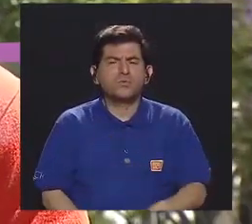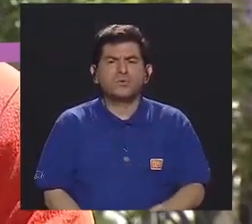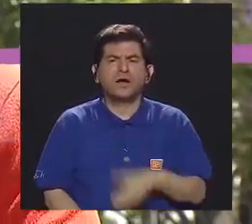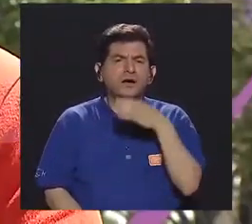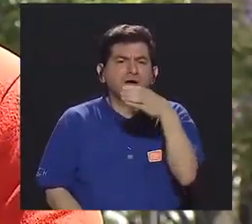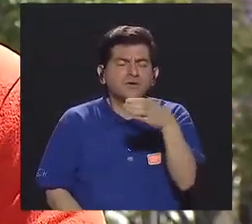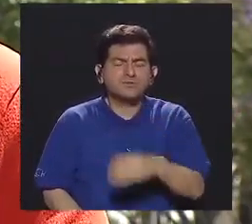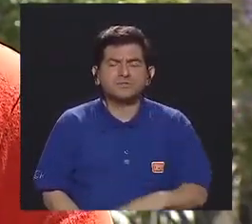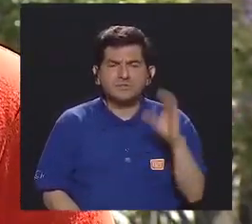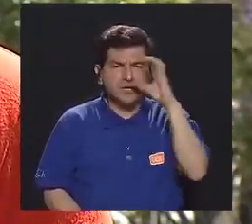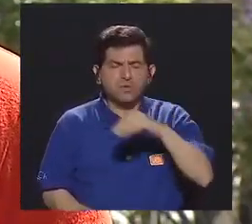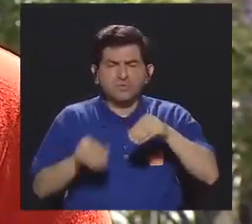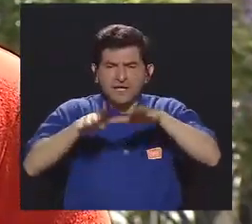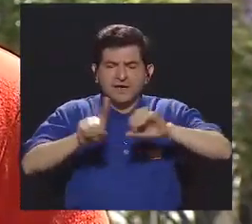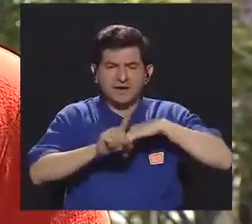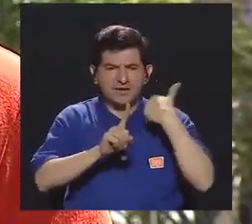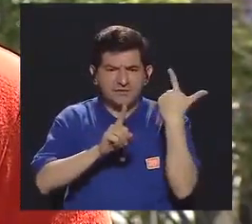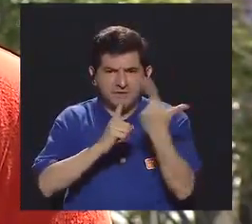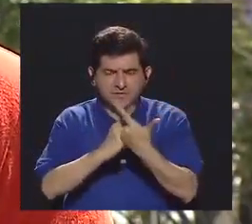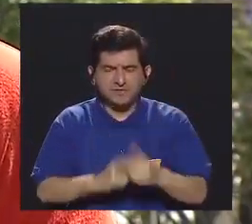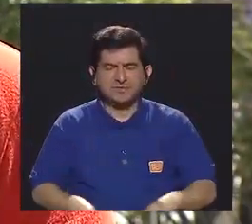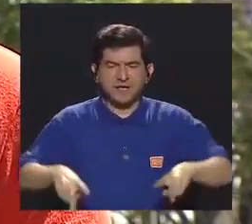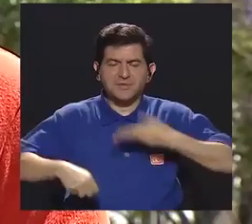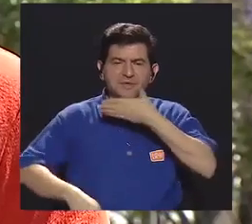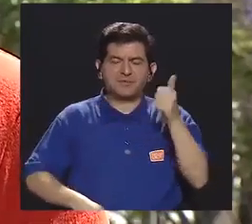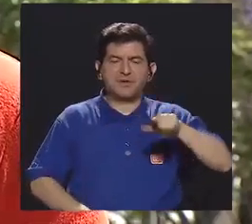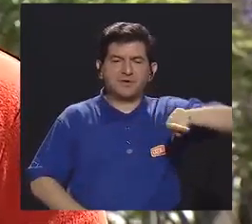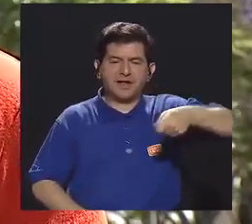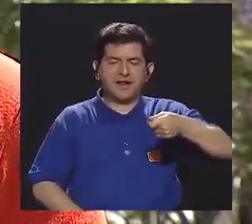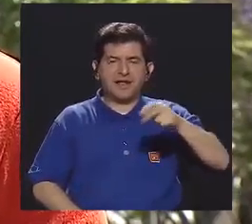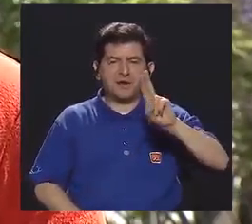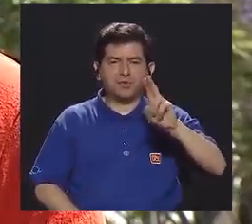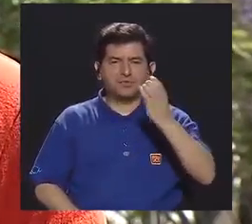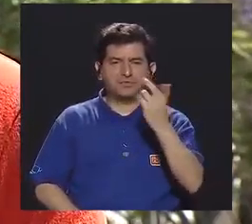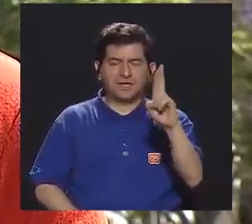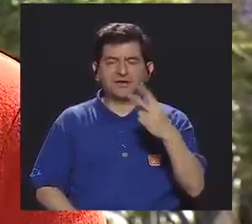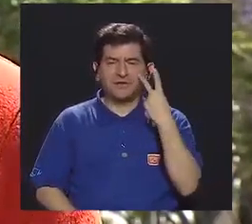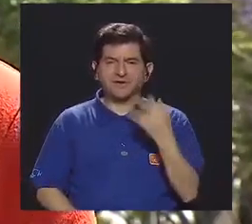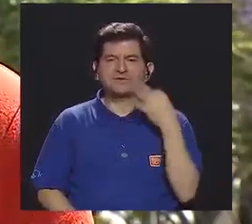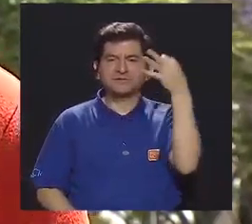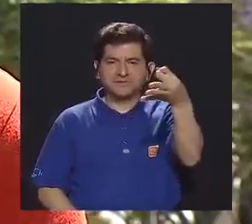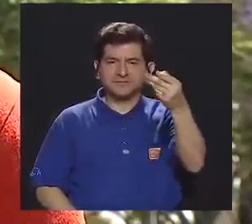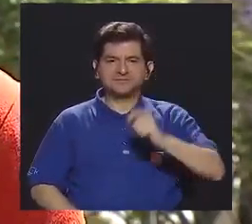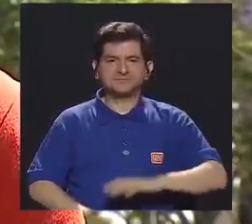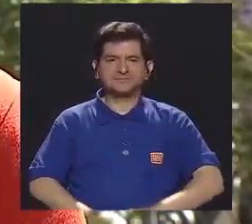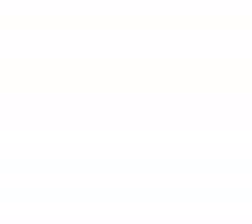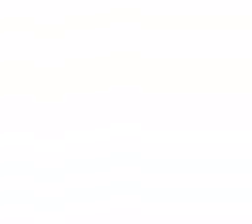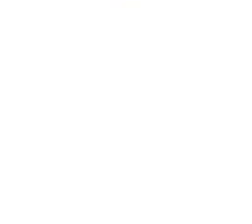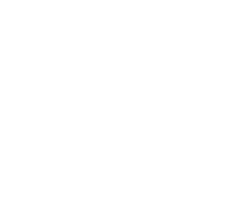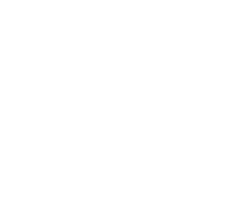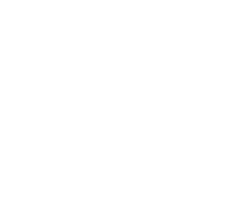o sugerencia, nos puede buscar en nuestras redes sociales, Vivir Mejor, canal UCR. Hasta la próxima.